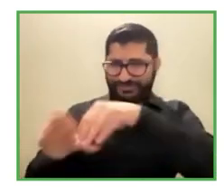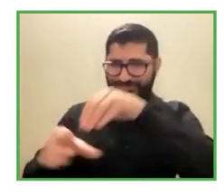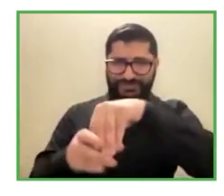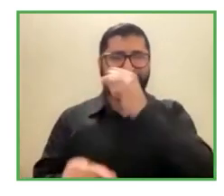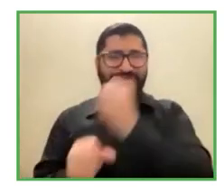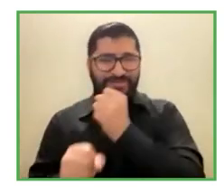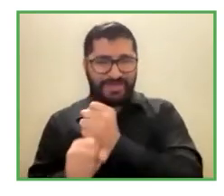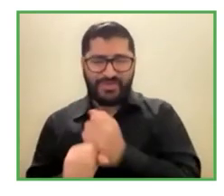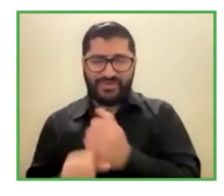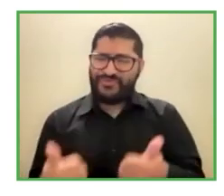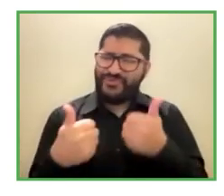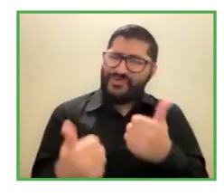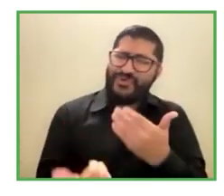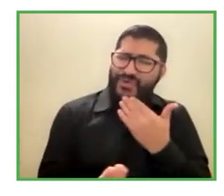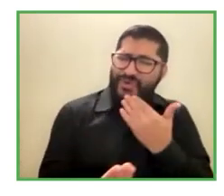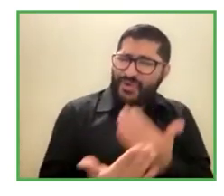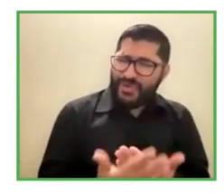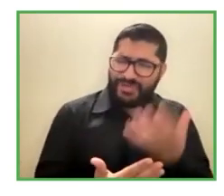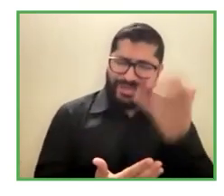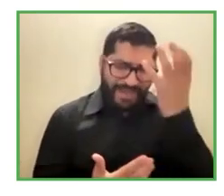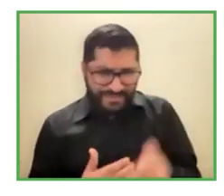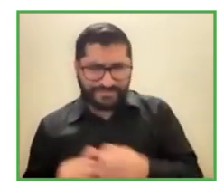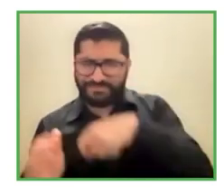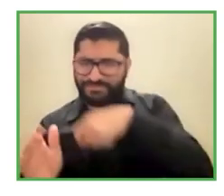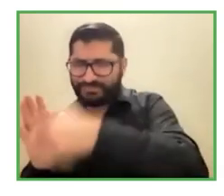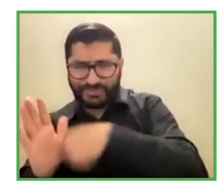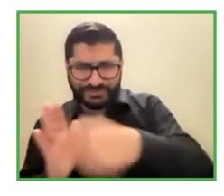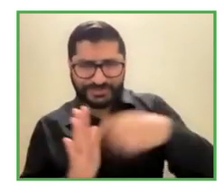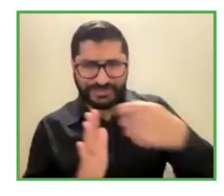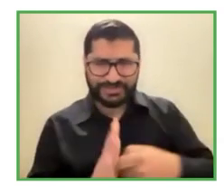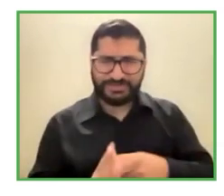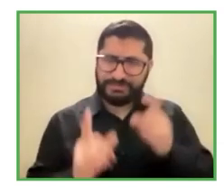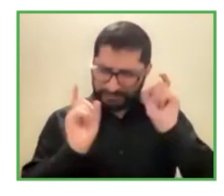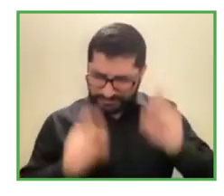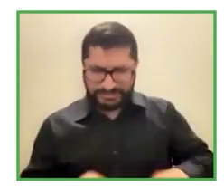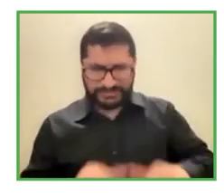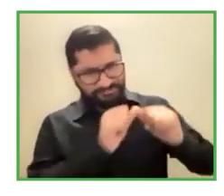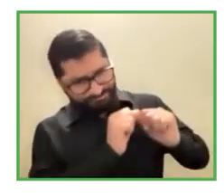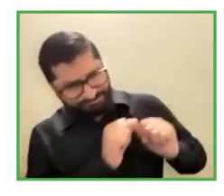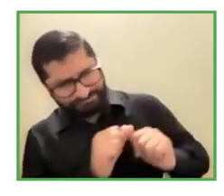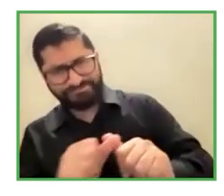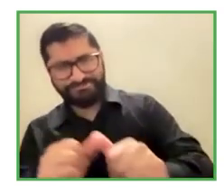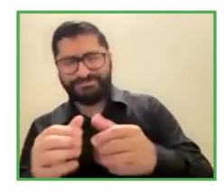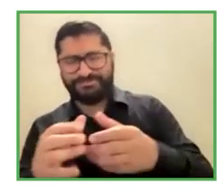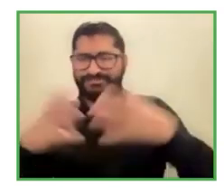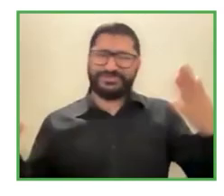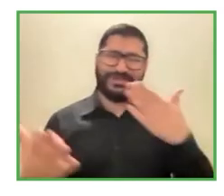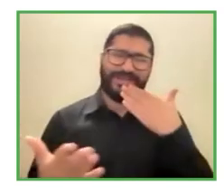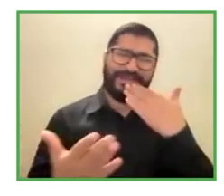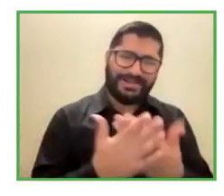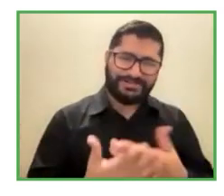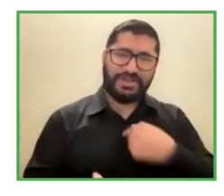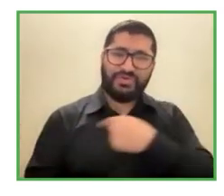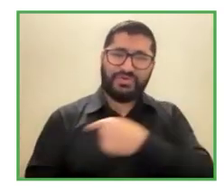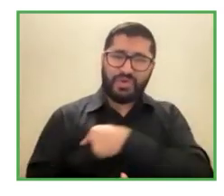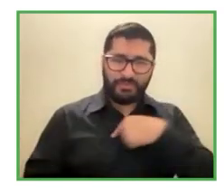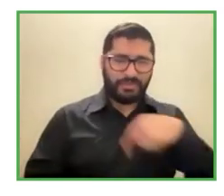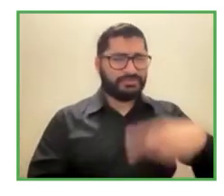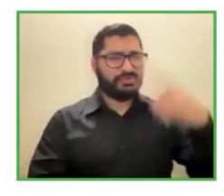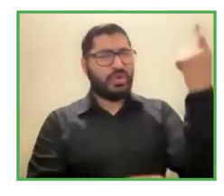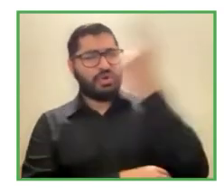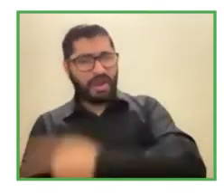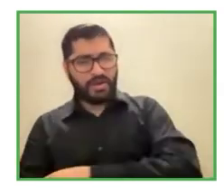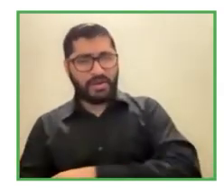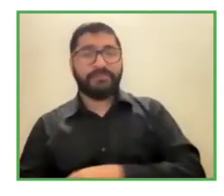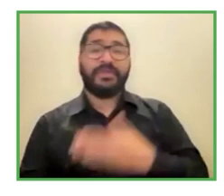les damos las gracias por eso no solo en nombre de esta jornada en nombre de esta sesión sino también en nombre de quienes se han beneficiado y en